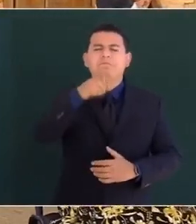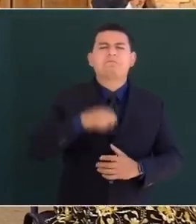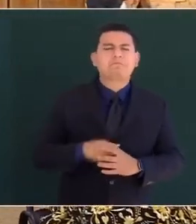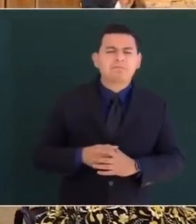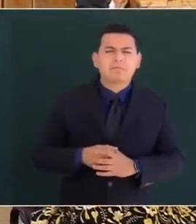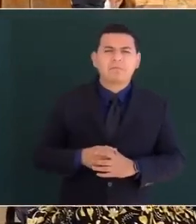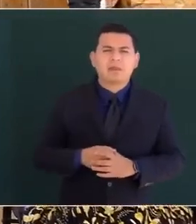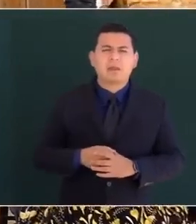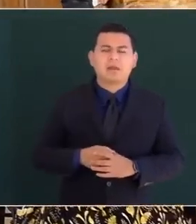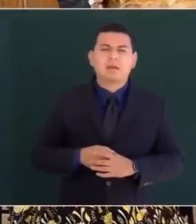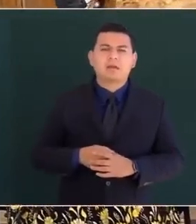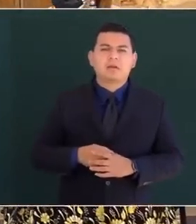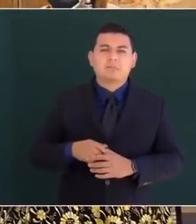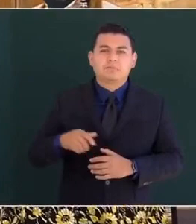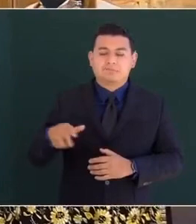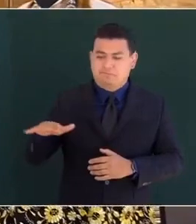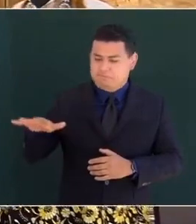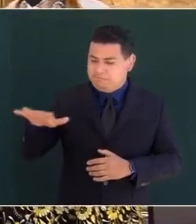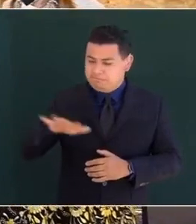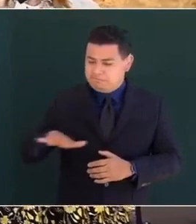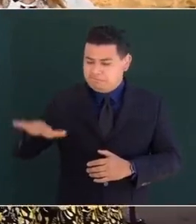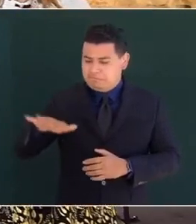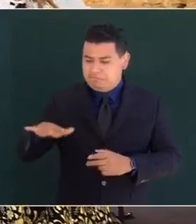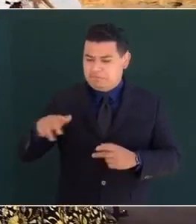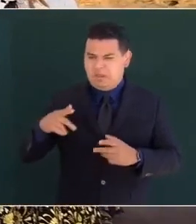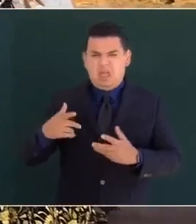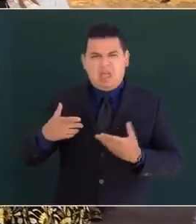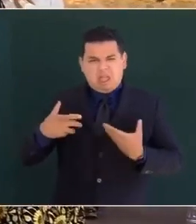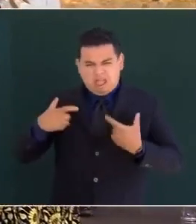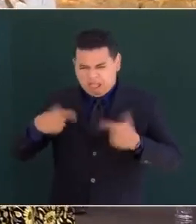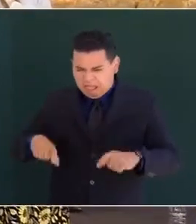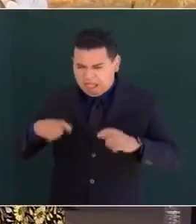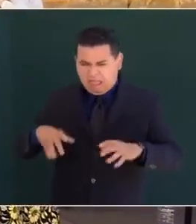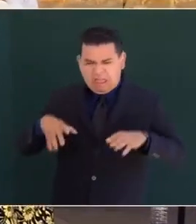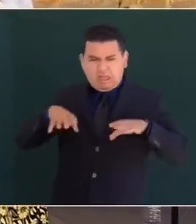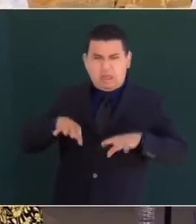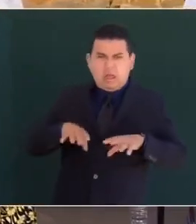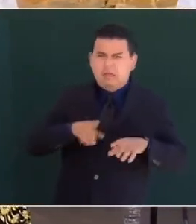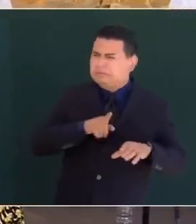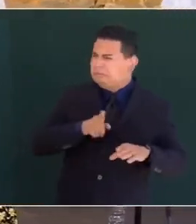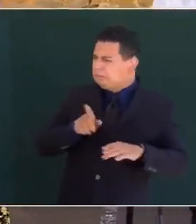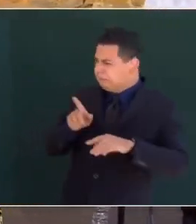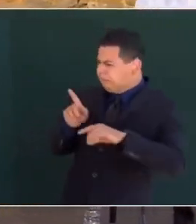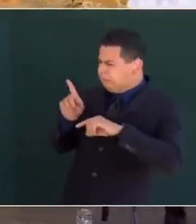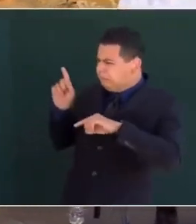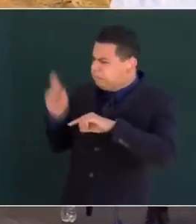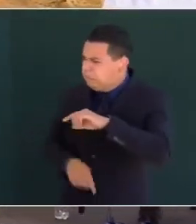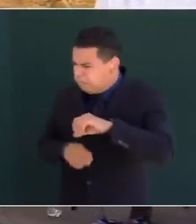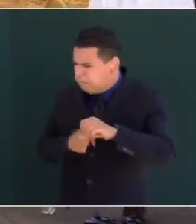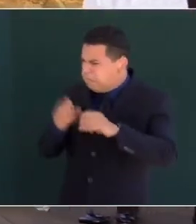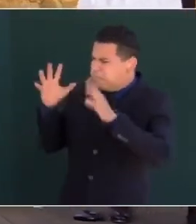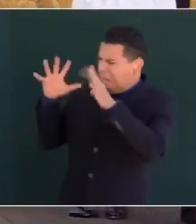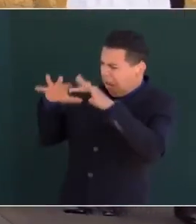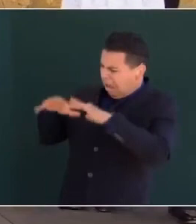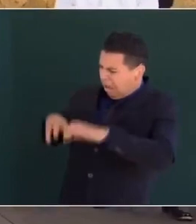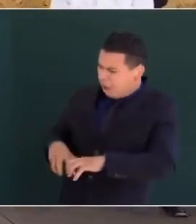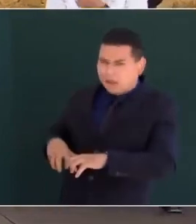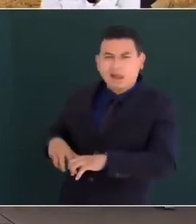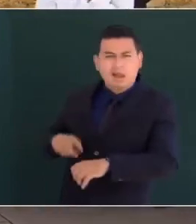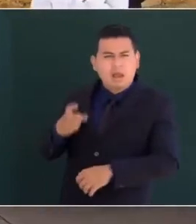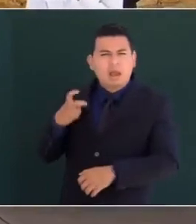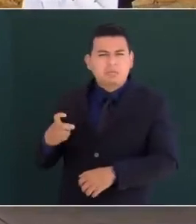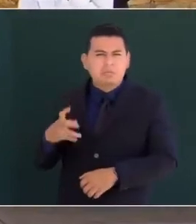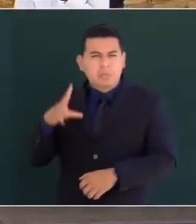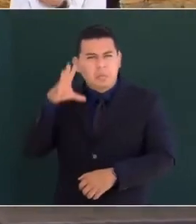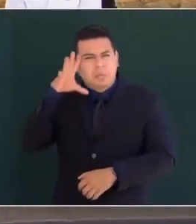almacén logrado por avaricia y robo eso es Morelos